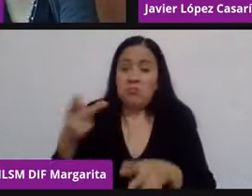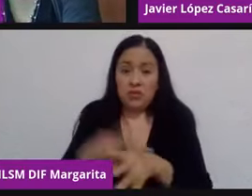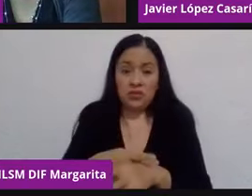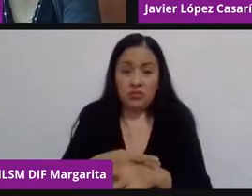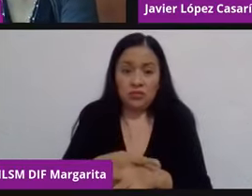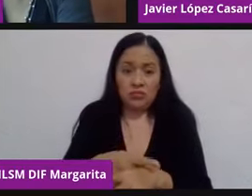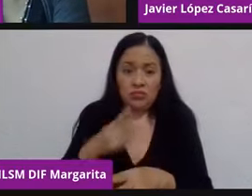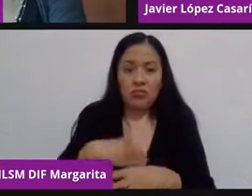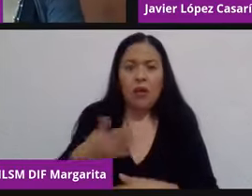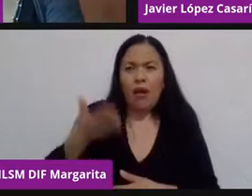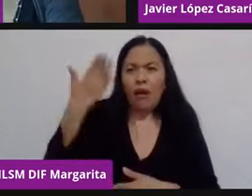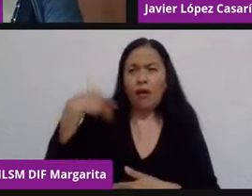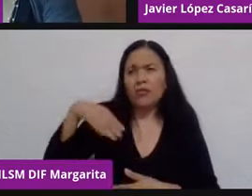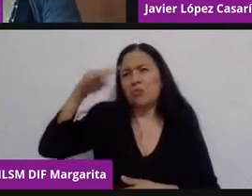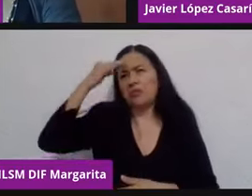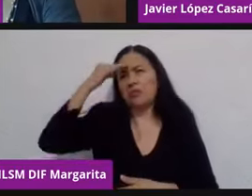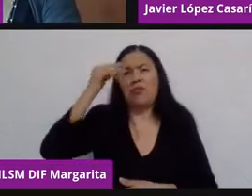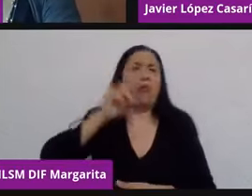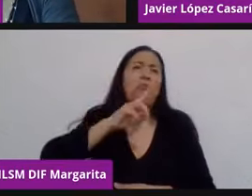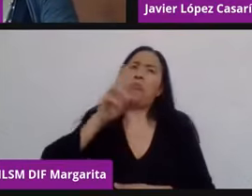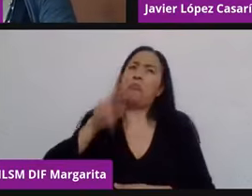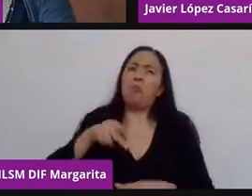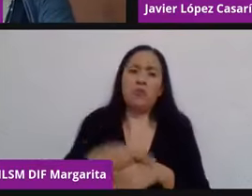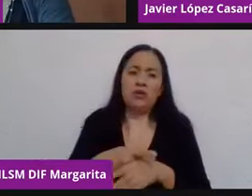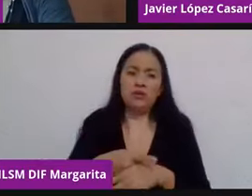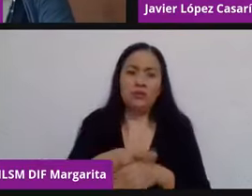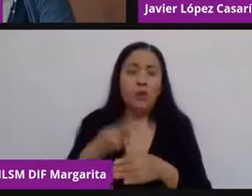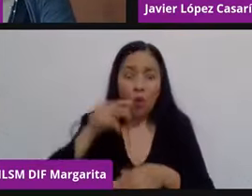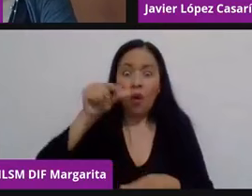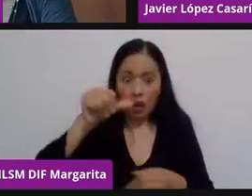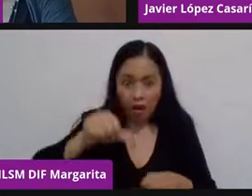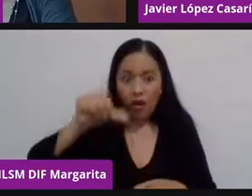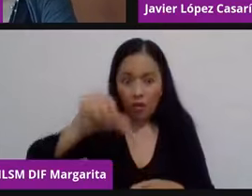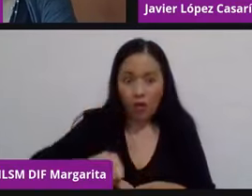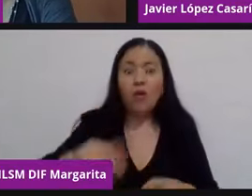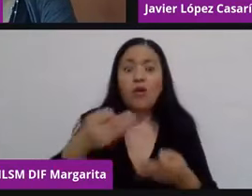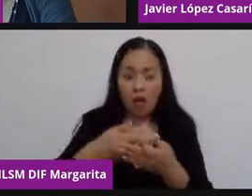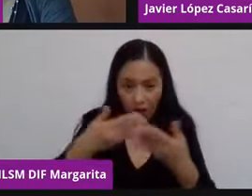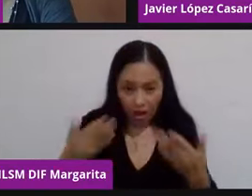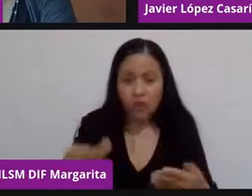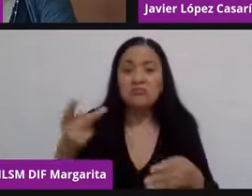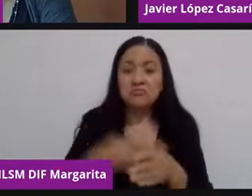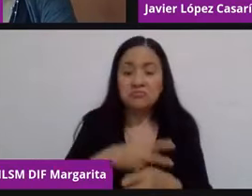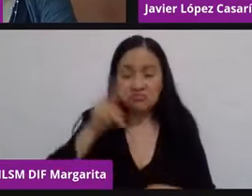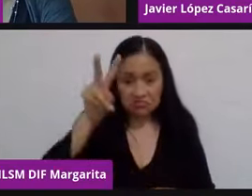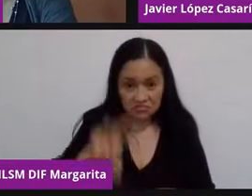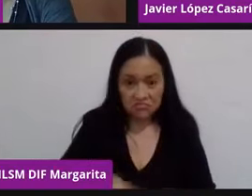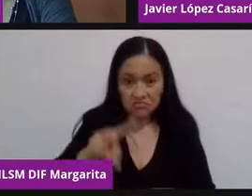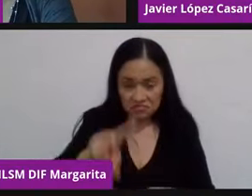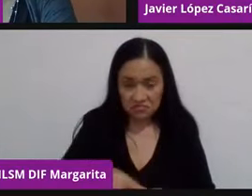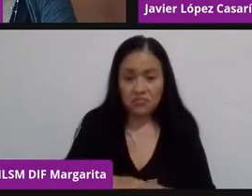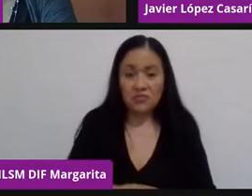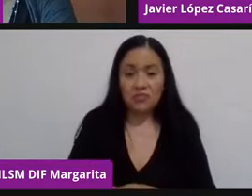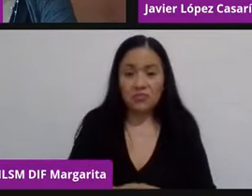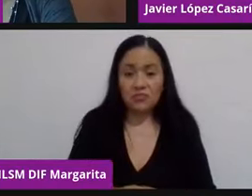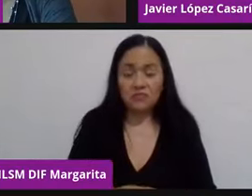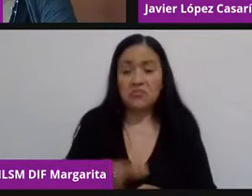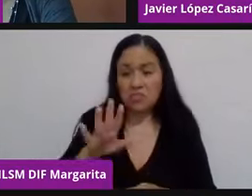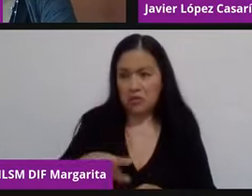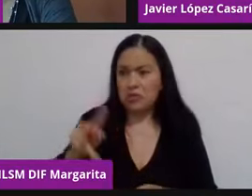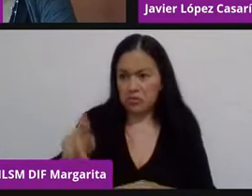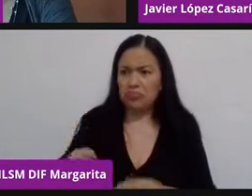una experiencia que no iba a suceder, pues nos damos cuenta que sí lo está haciendo y que es una medida que puede ser segura,